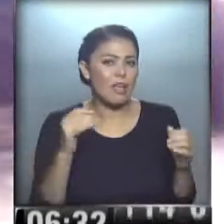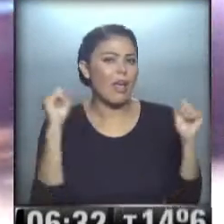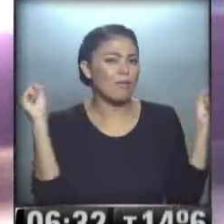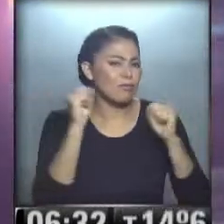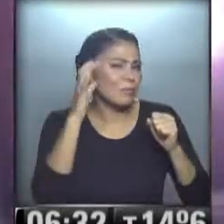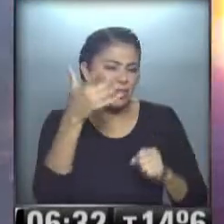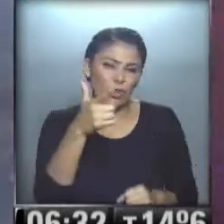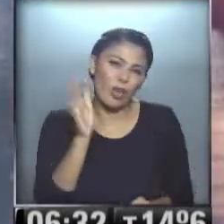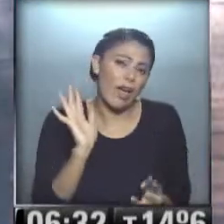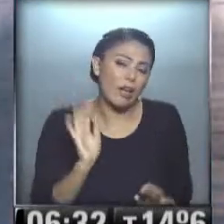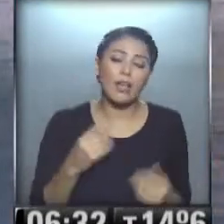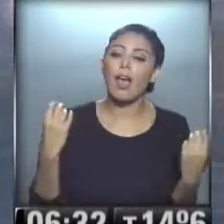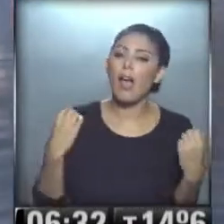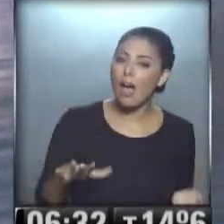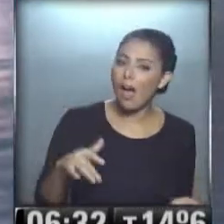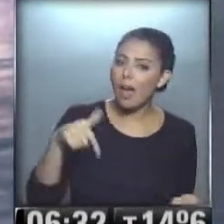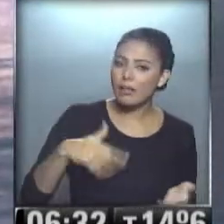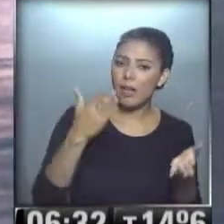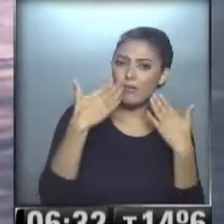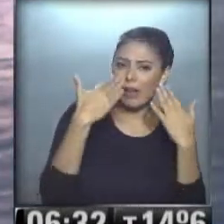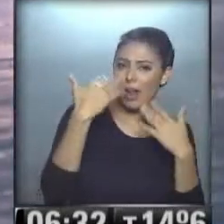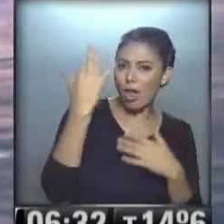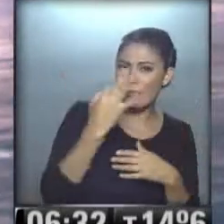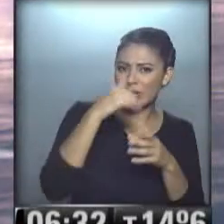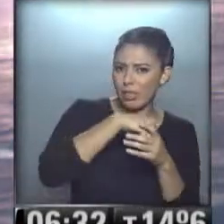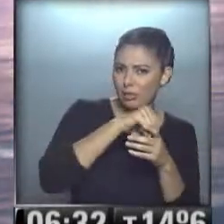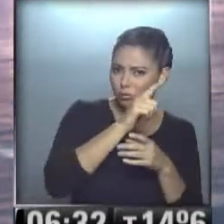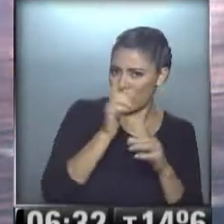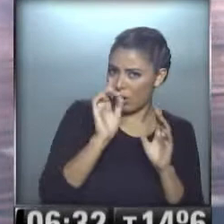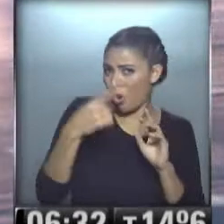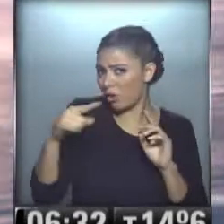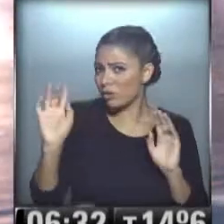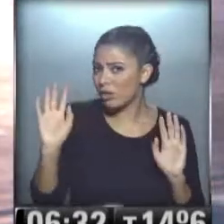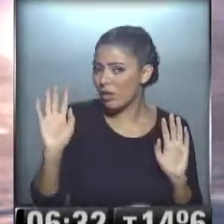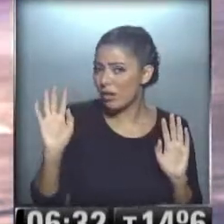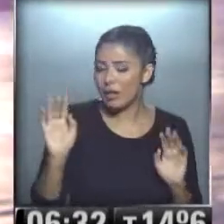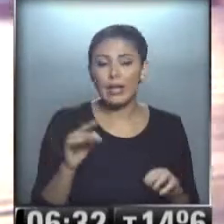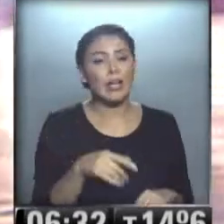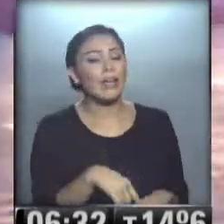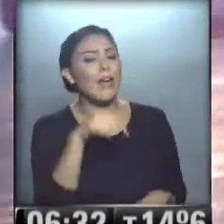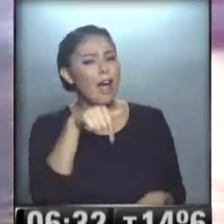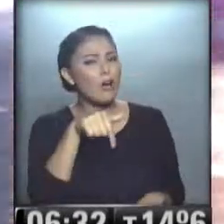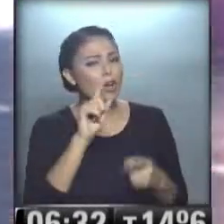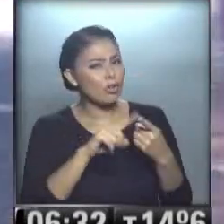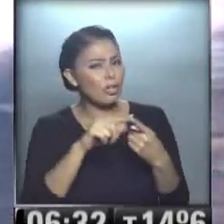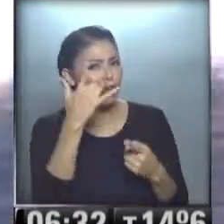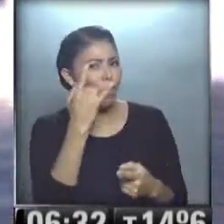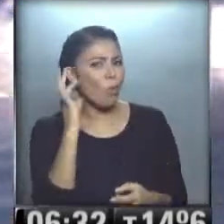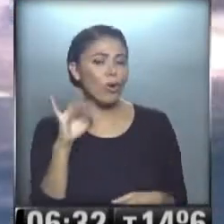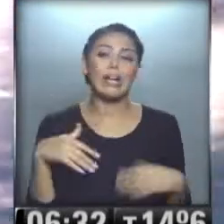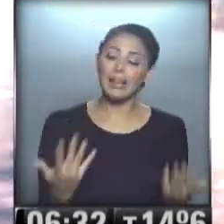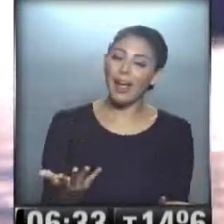frío... Ah, entonces no es el veranito de San Juan, es otra cosa... ...¿no? ¿Está Hugo Palamara? Sí, claro,